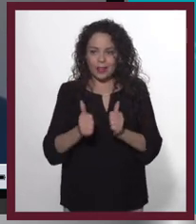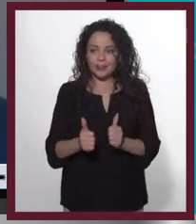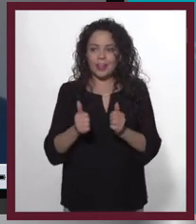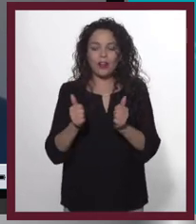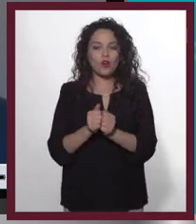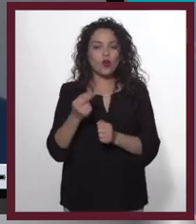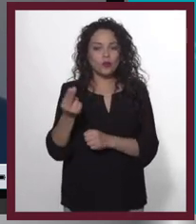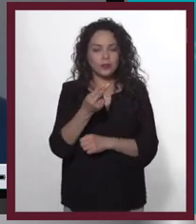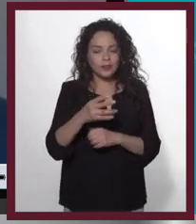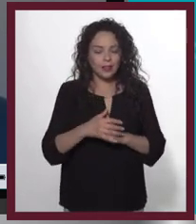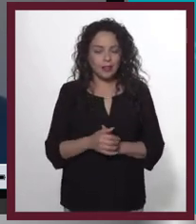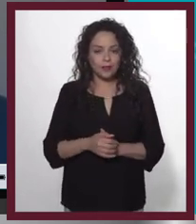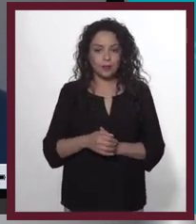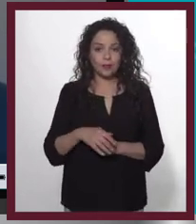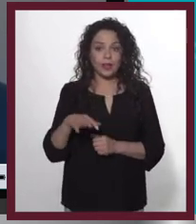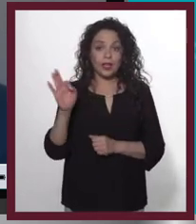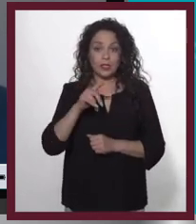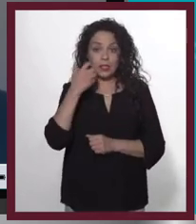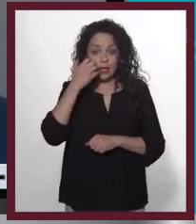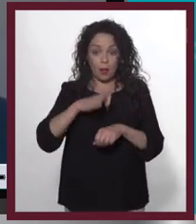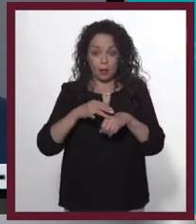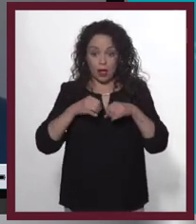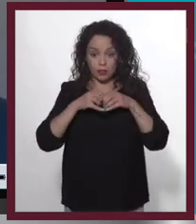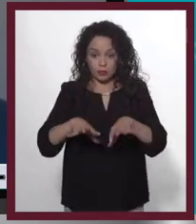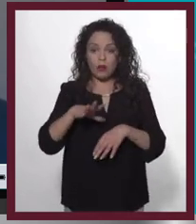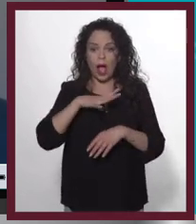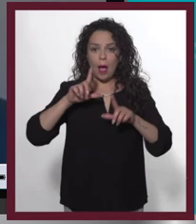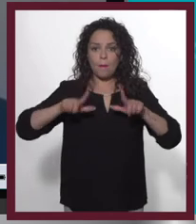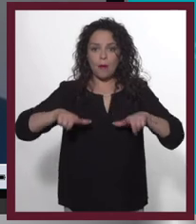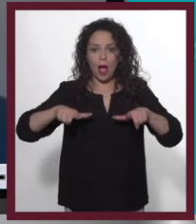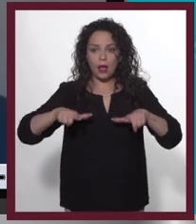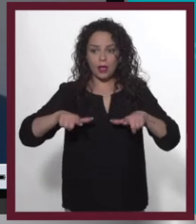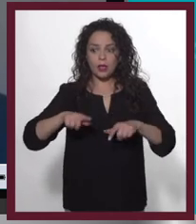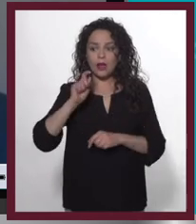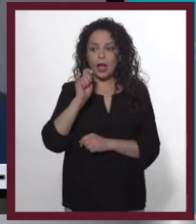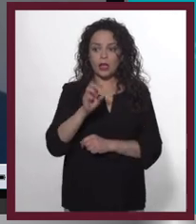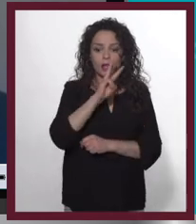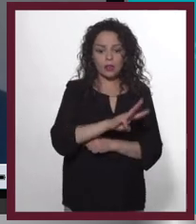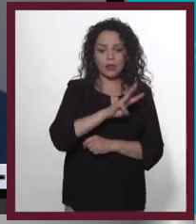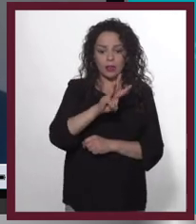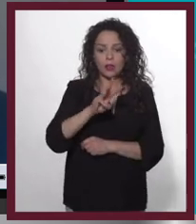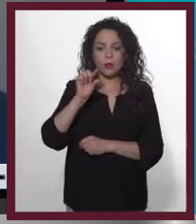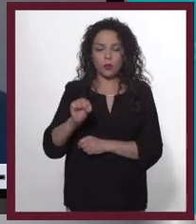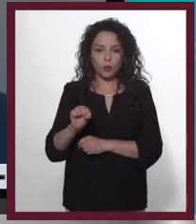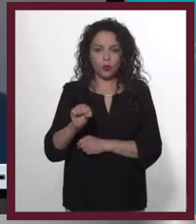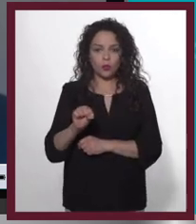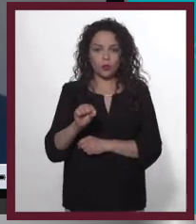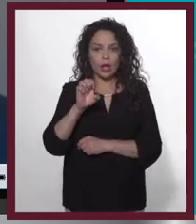ustedes, Hugo, Viviana y si quieren más información tenemos nuestra página web que es www